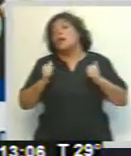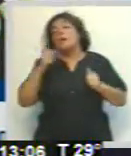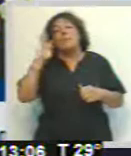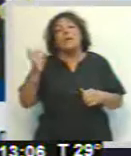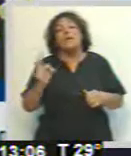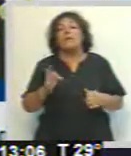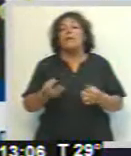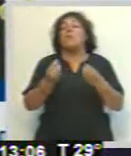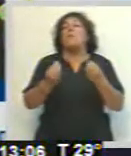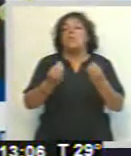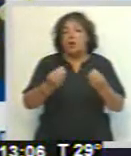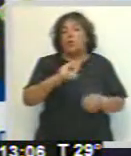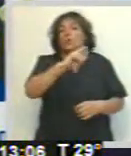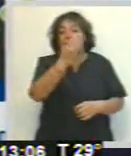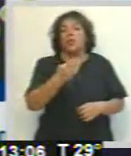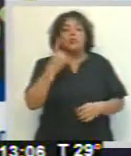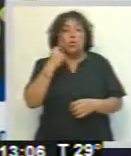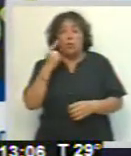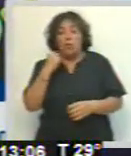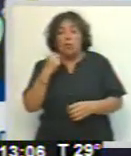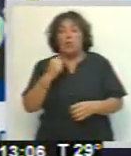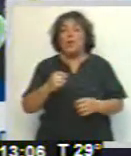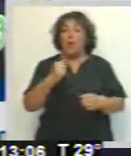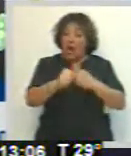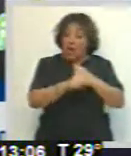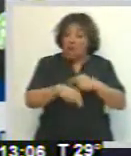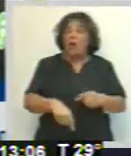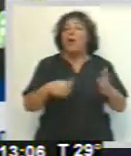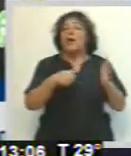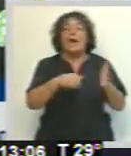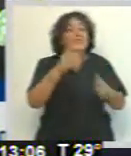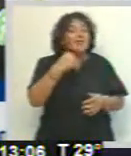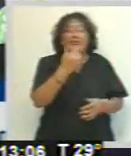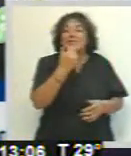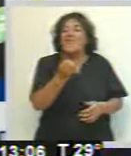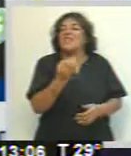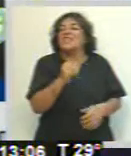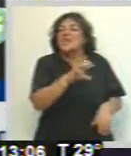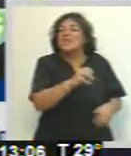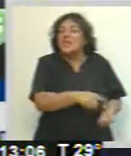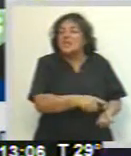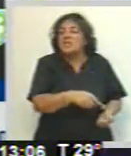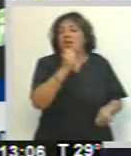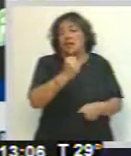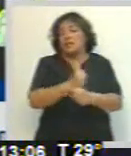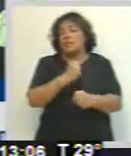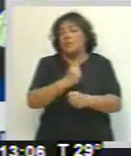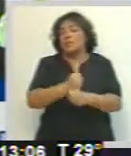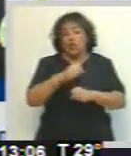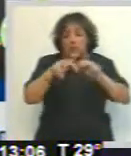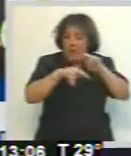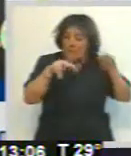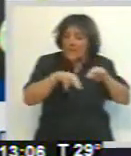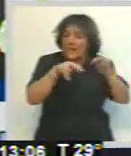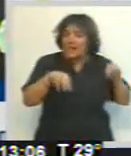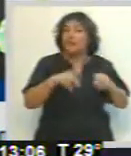exactitud cuál fue la causal de la muerte de este hombre. Todavía no está identificado, está trabajando personal del departamento de investigaciones, no